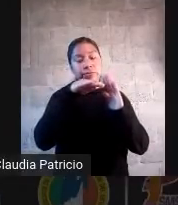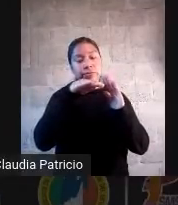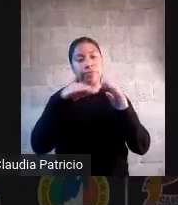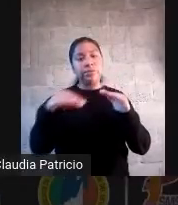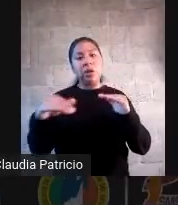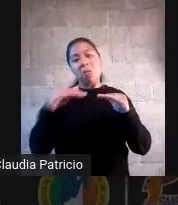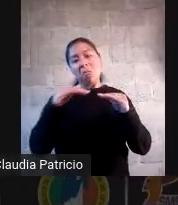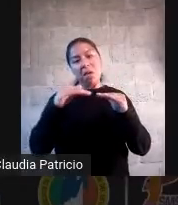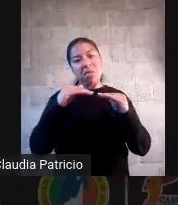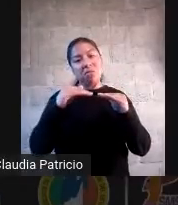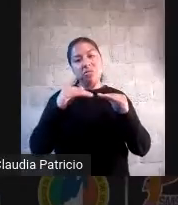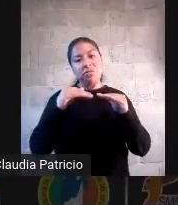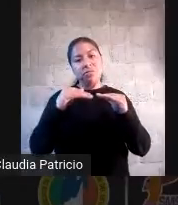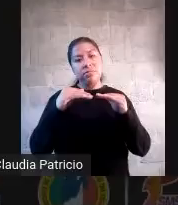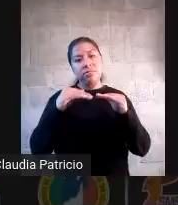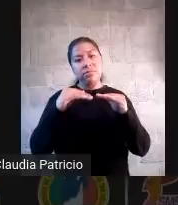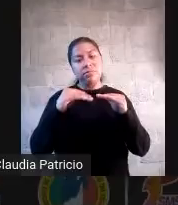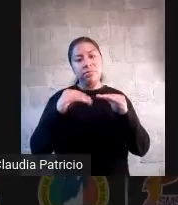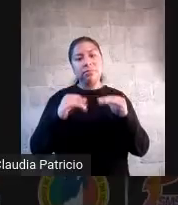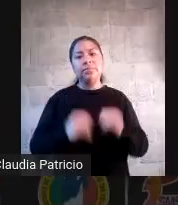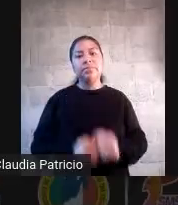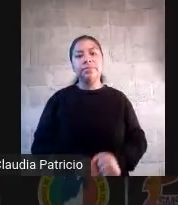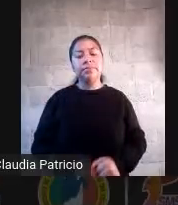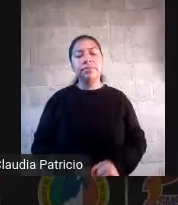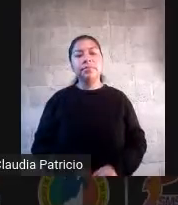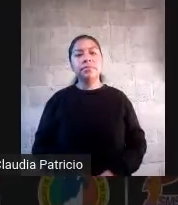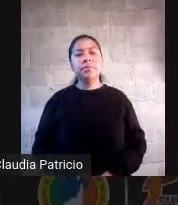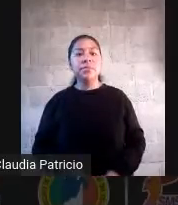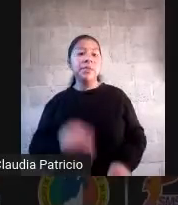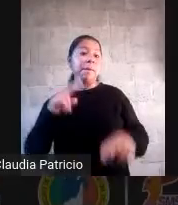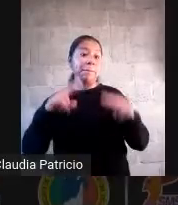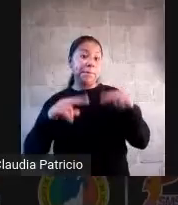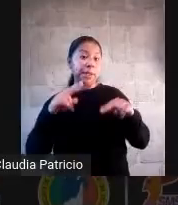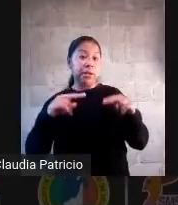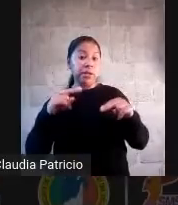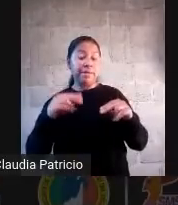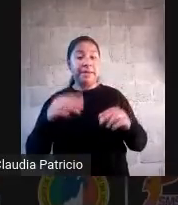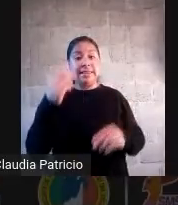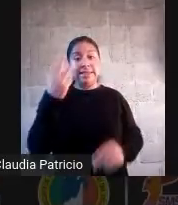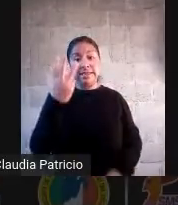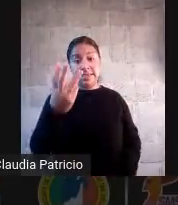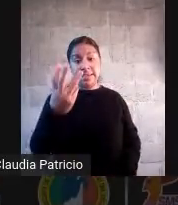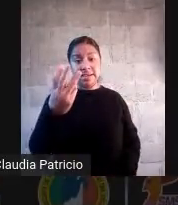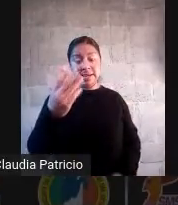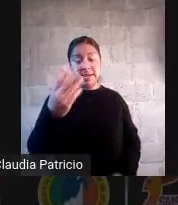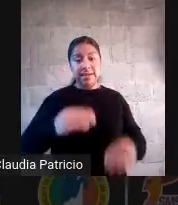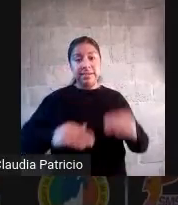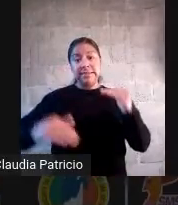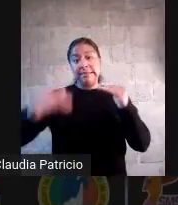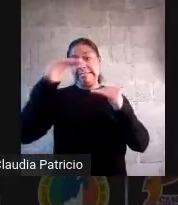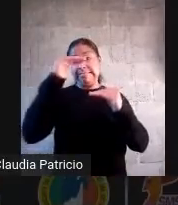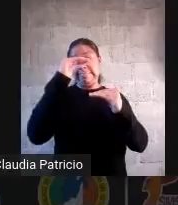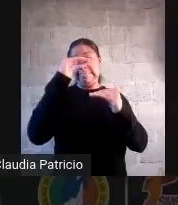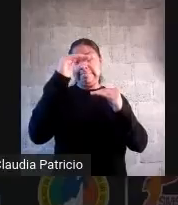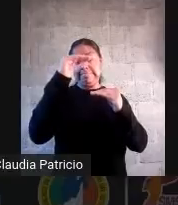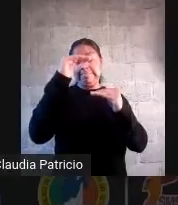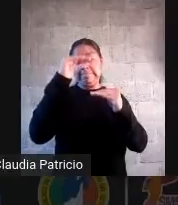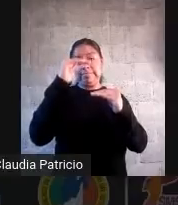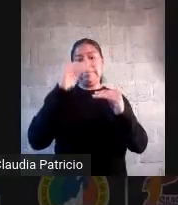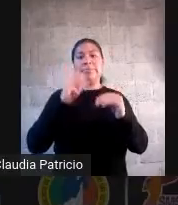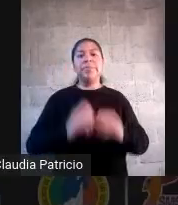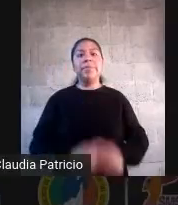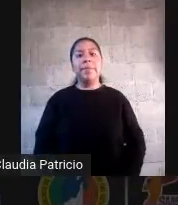de qué tanta operatividad se requiere. Pero hay un nivel 3 que es el máximo aspiracional que